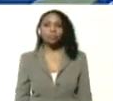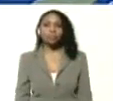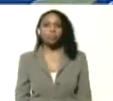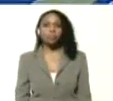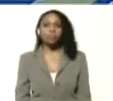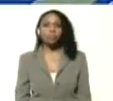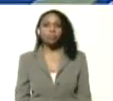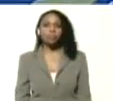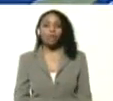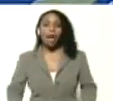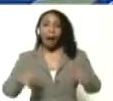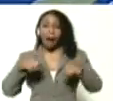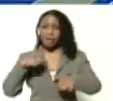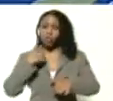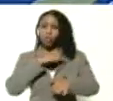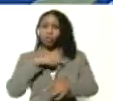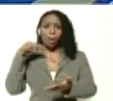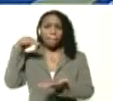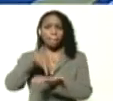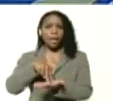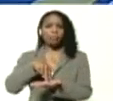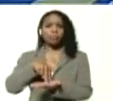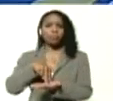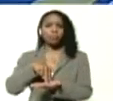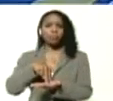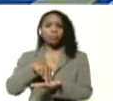aquí estamos de pie de pie